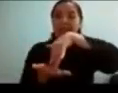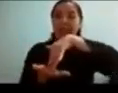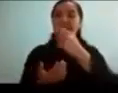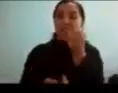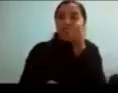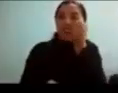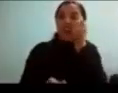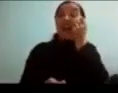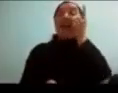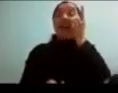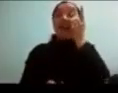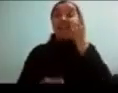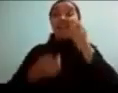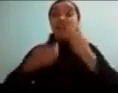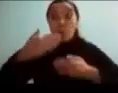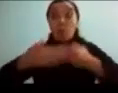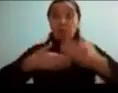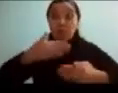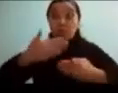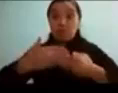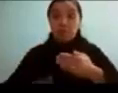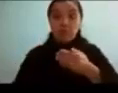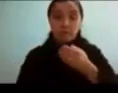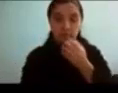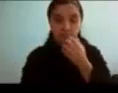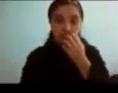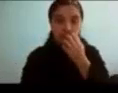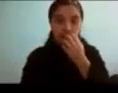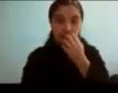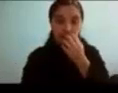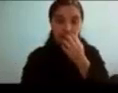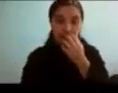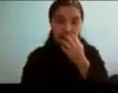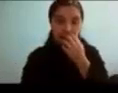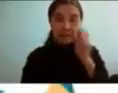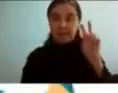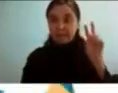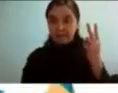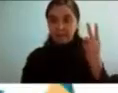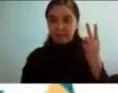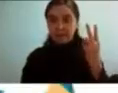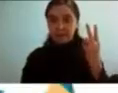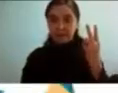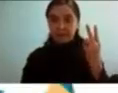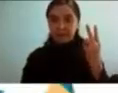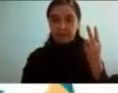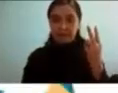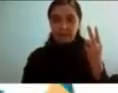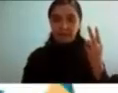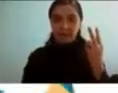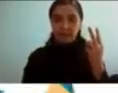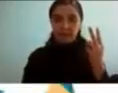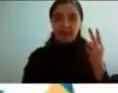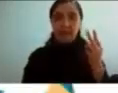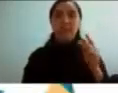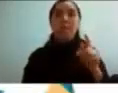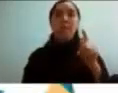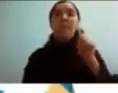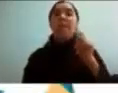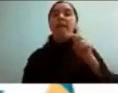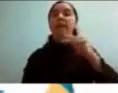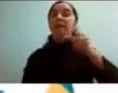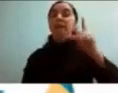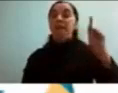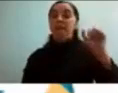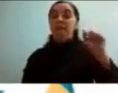funciona uno en el mundo en segundo lugar de que el déficit atencional no es solamente cognitivo por lo tanto el